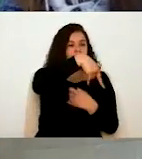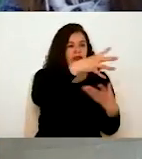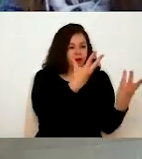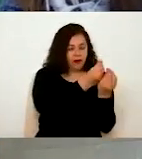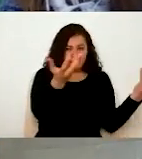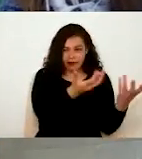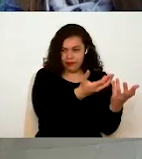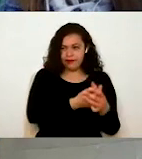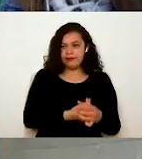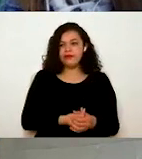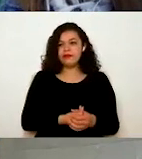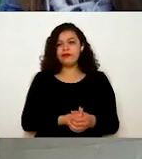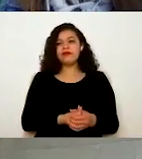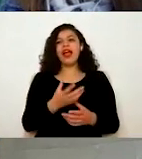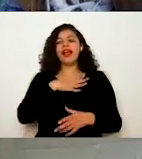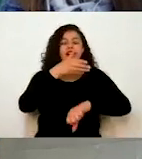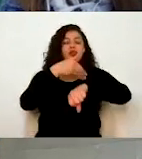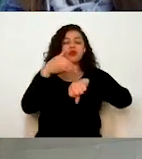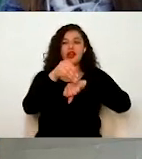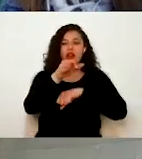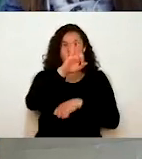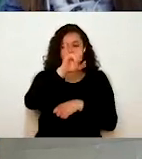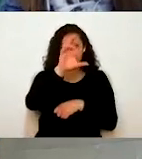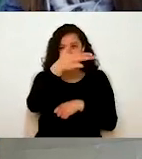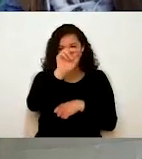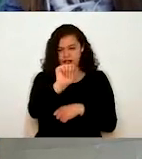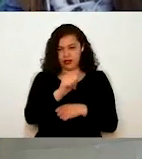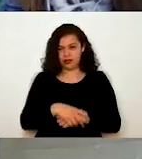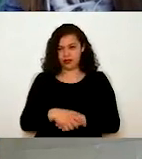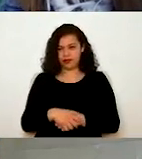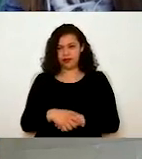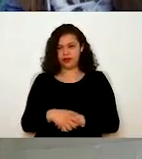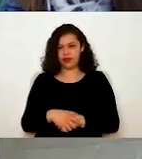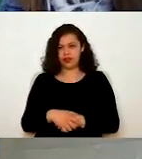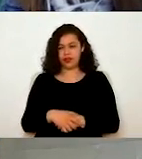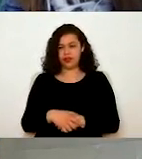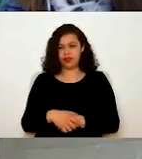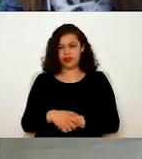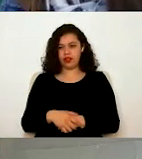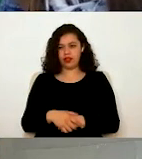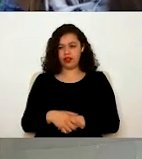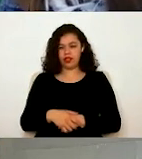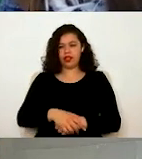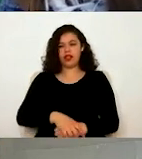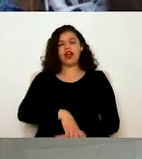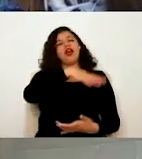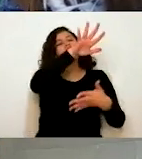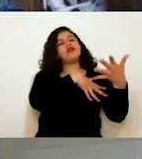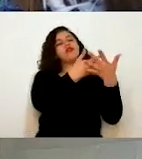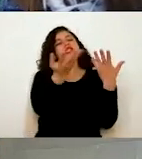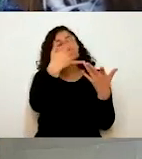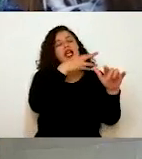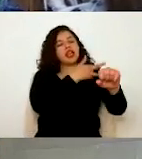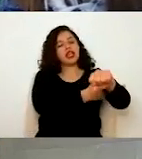Aquí viene por número de ficha. Esto se refiere ficha trámite interno 1. Esto es como una clave